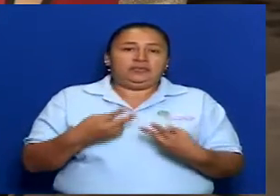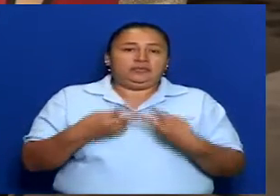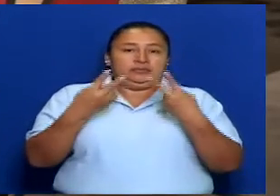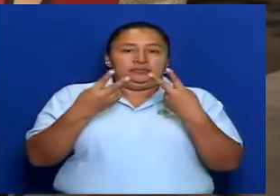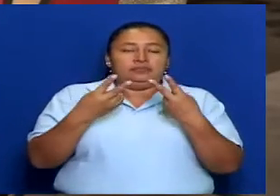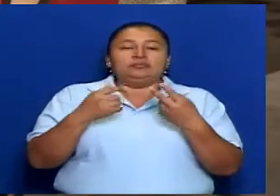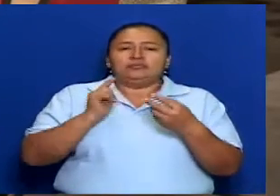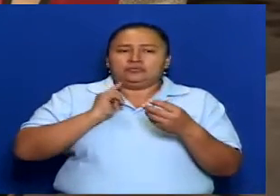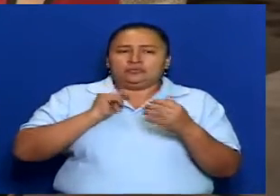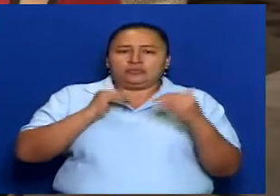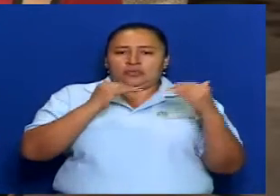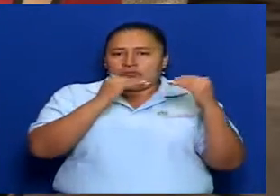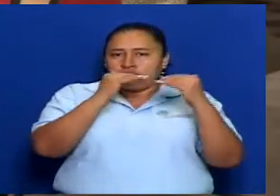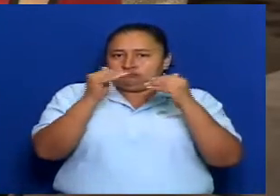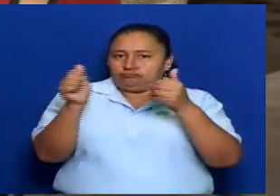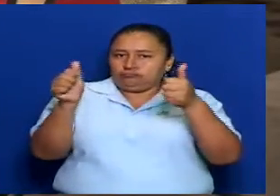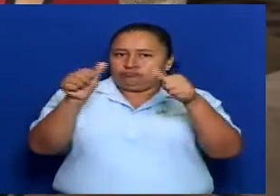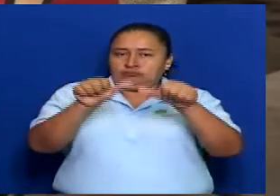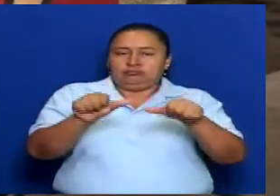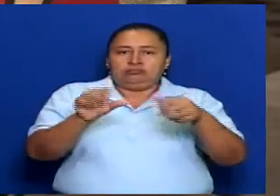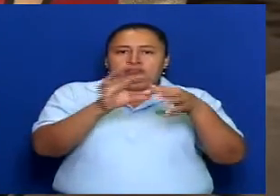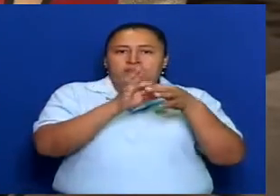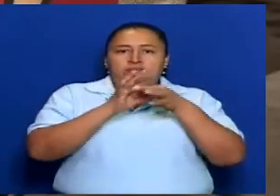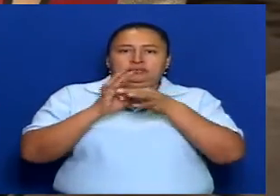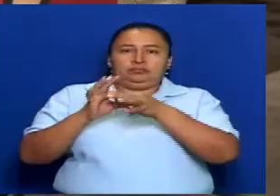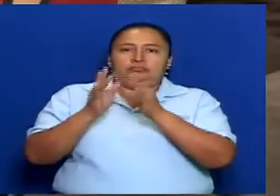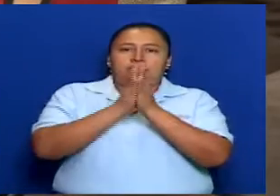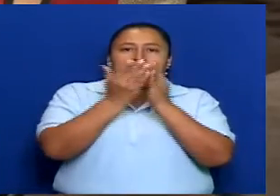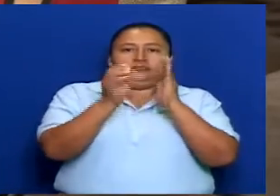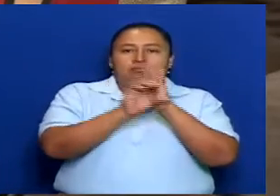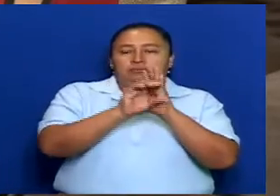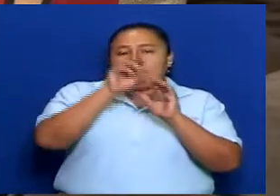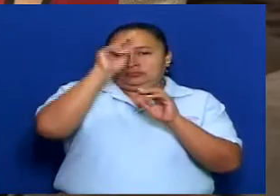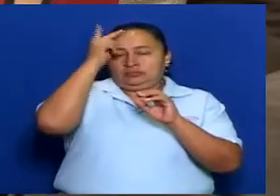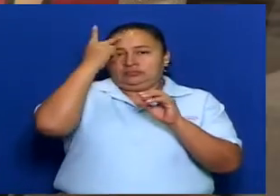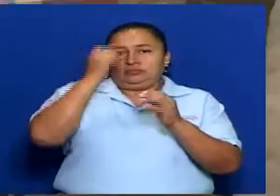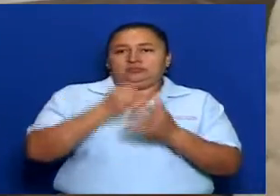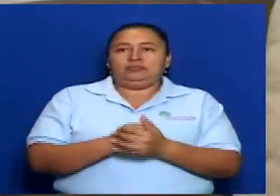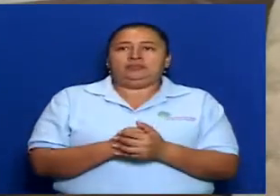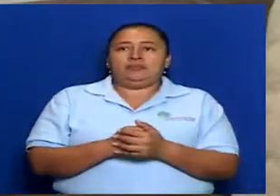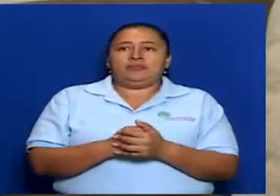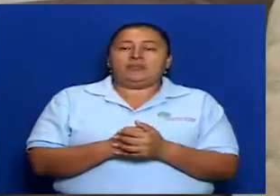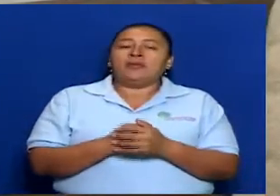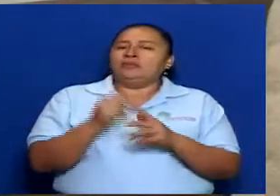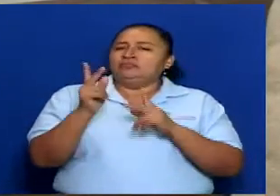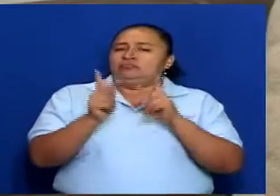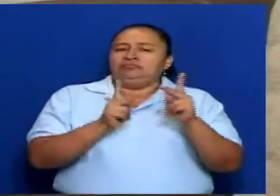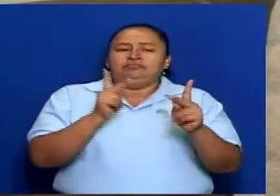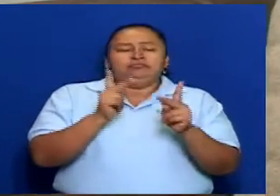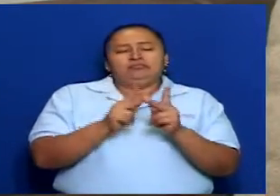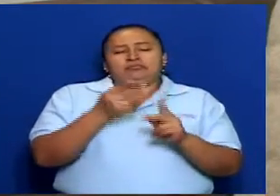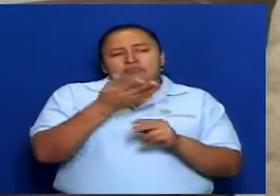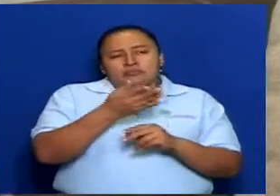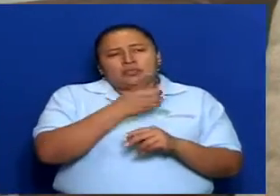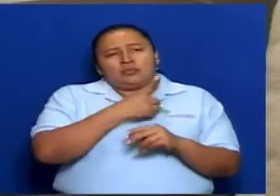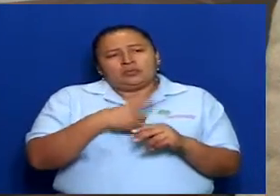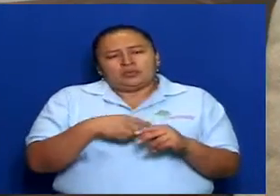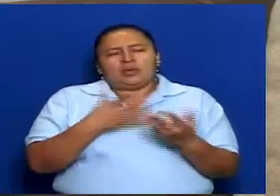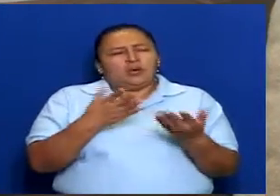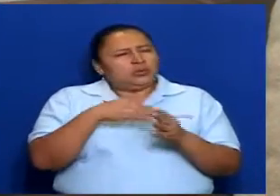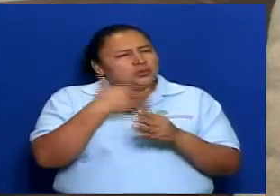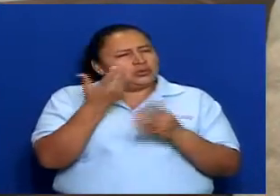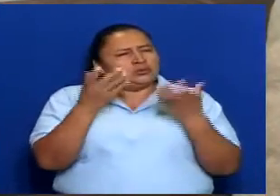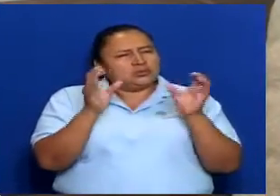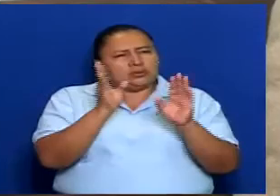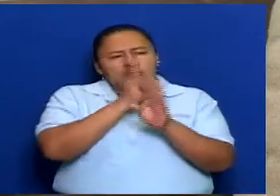está armonizando con nuestra constitución política de Nicaragua. Perfecto. Diputada, también otro detalle muy curioso dentro